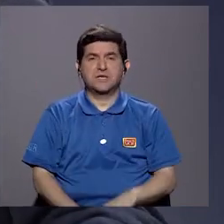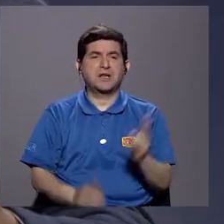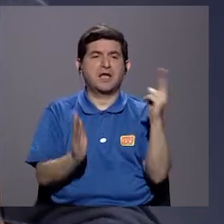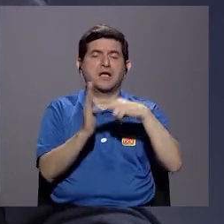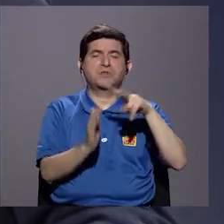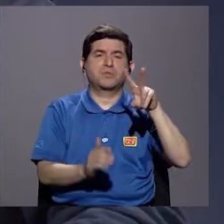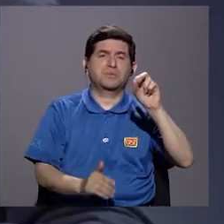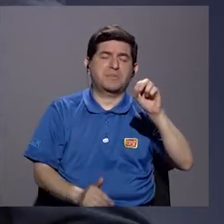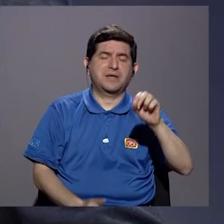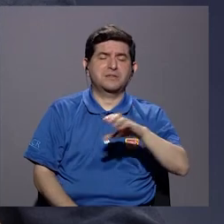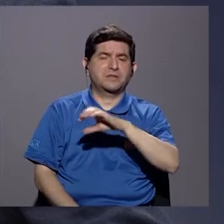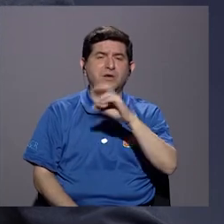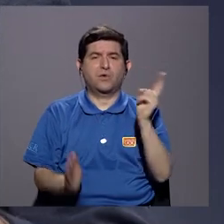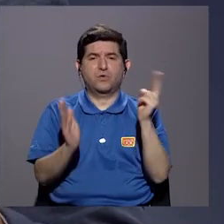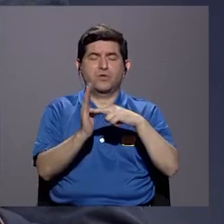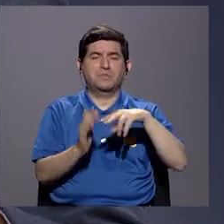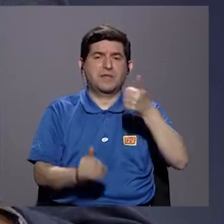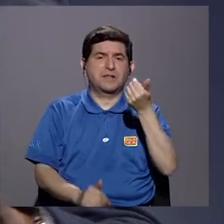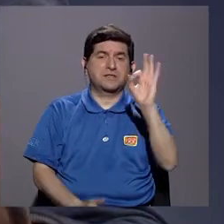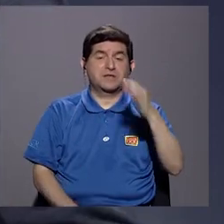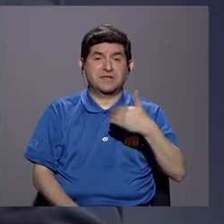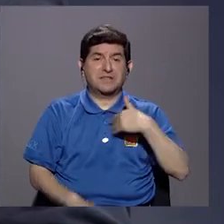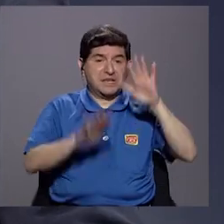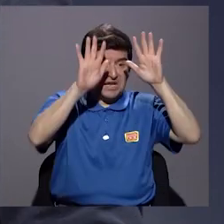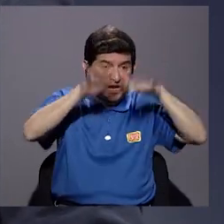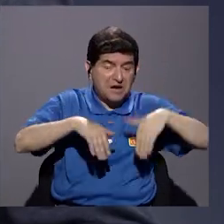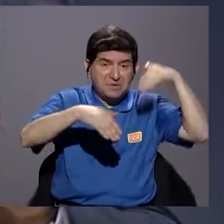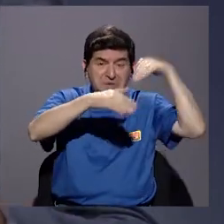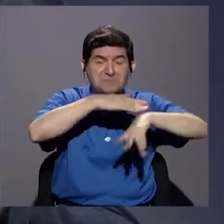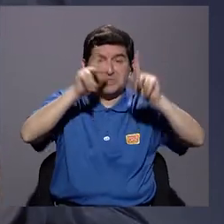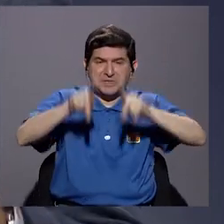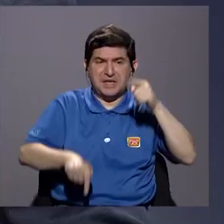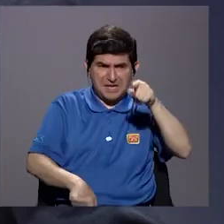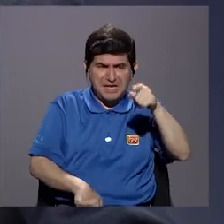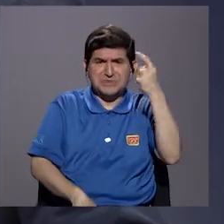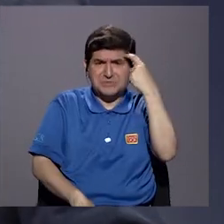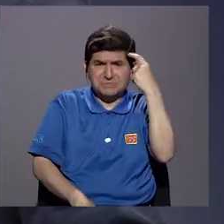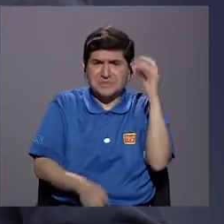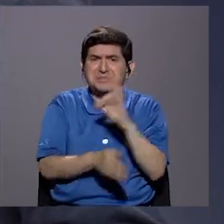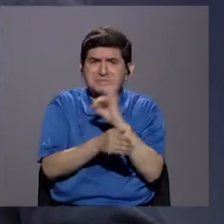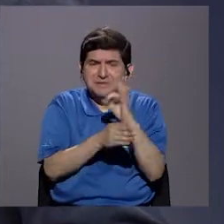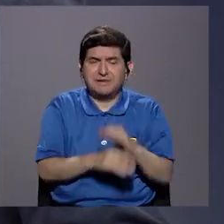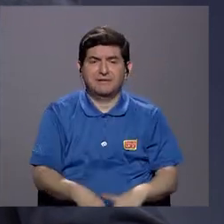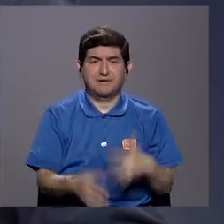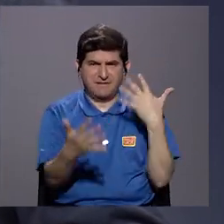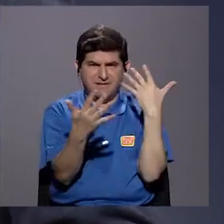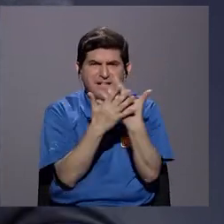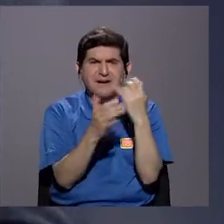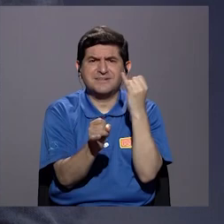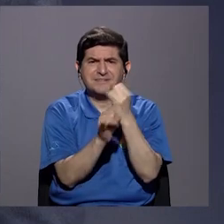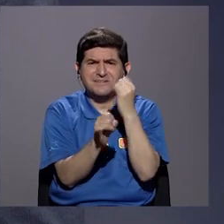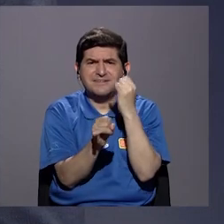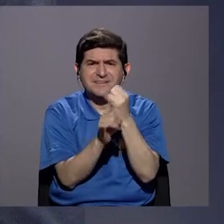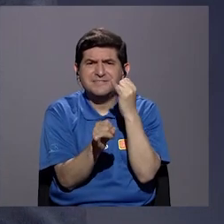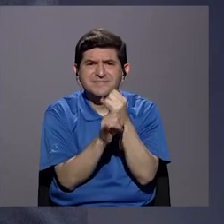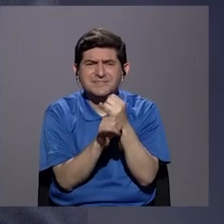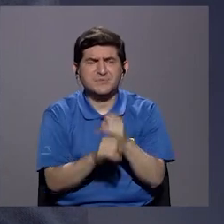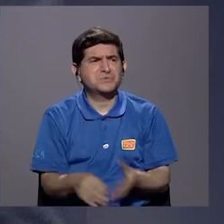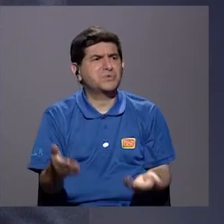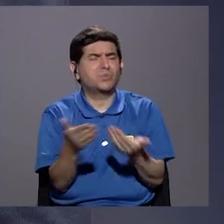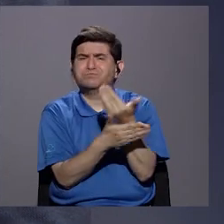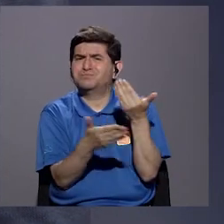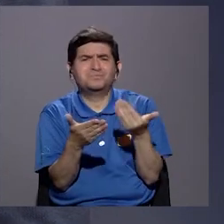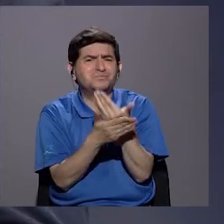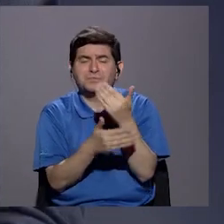en el 2020 o en el 2019, teníamos unas jaulas donde metíamos a la gente y pensábamos que eso funcionaba. La cárcel es una institución relativamente